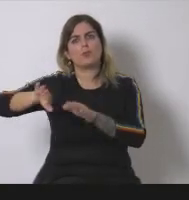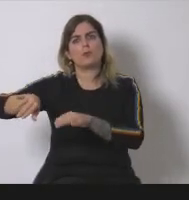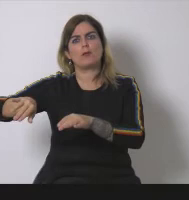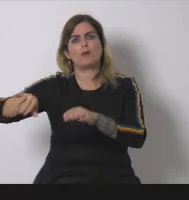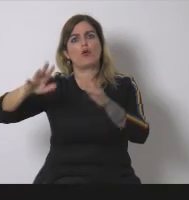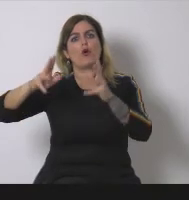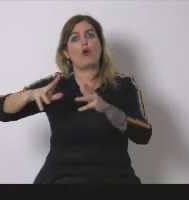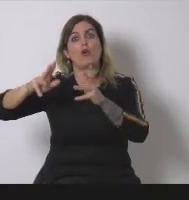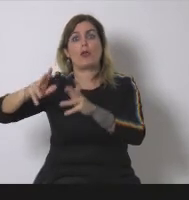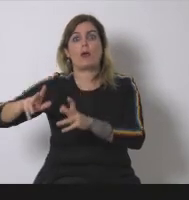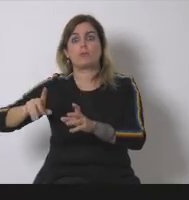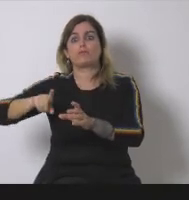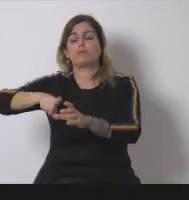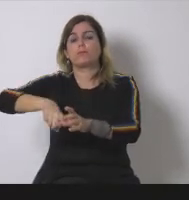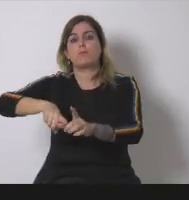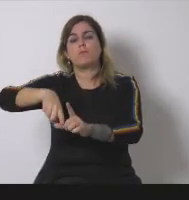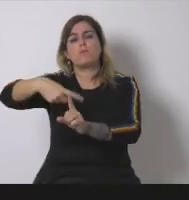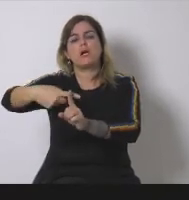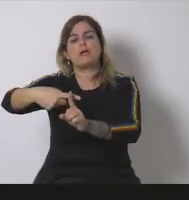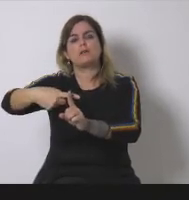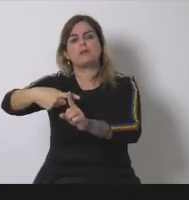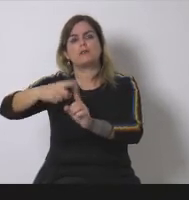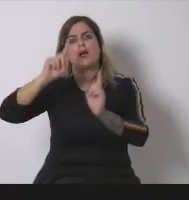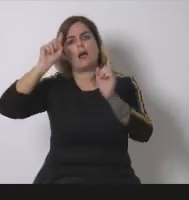posibilidad de la hidráulica de almacenaje